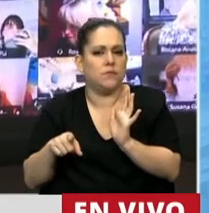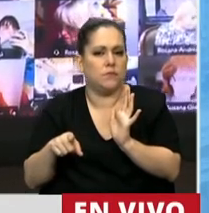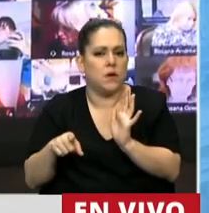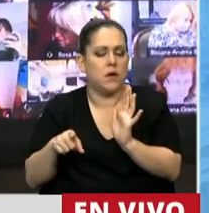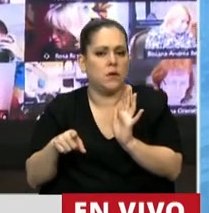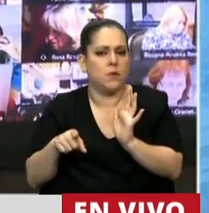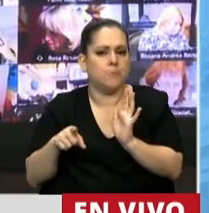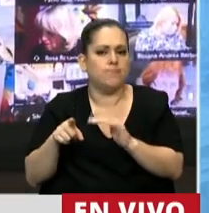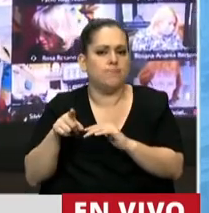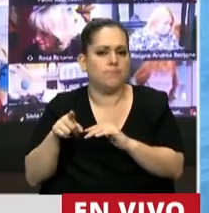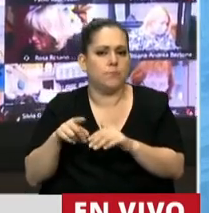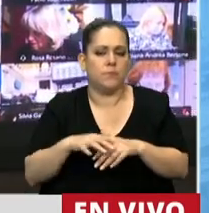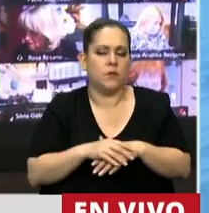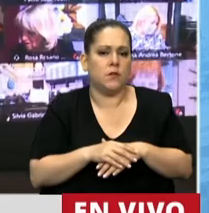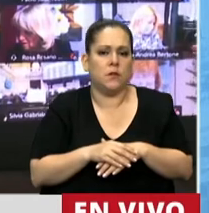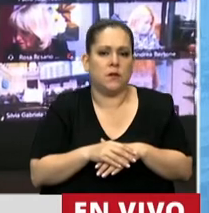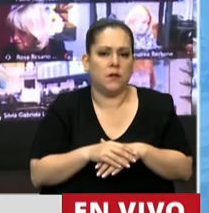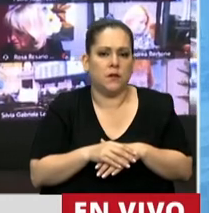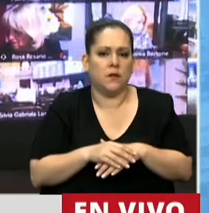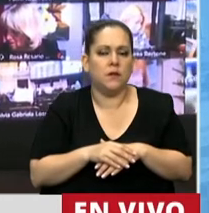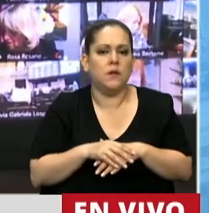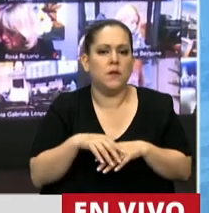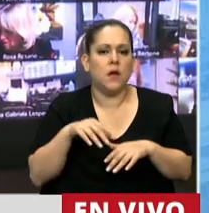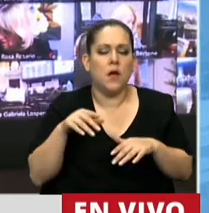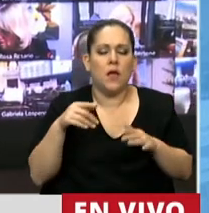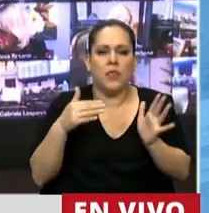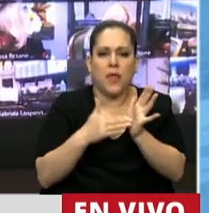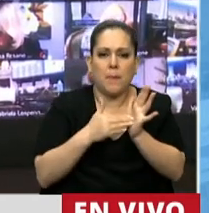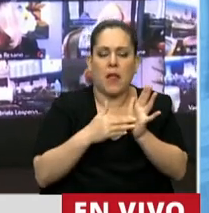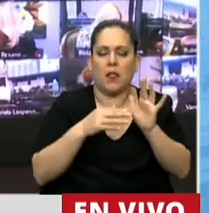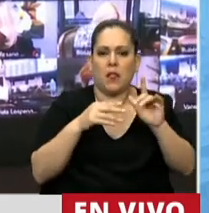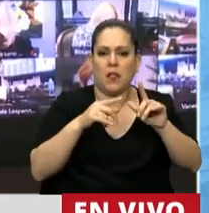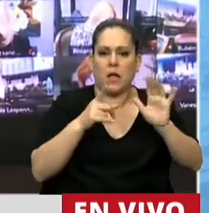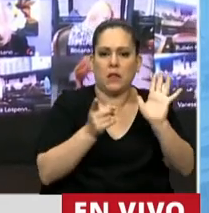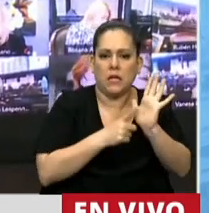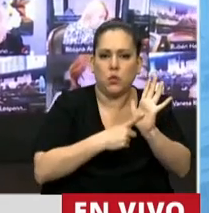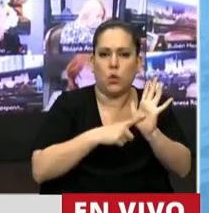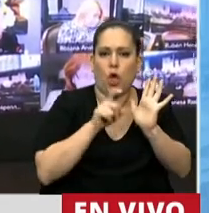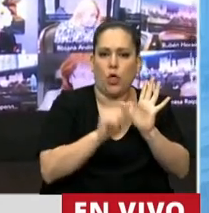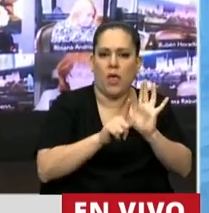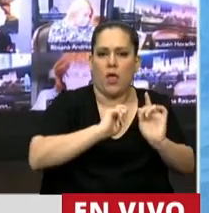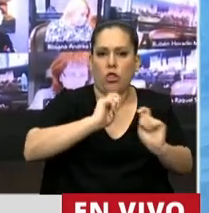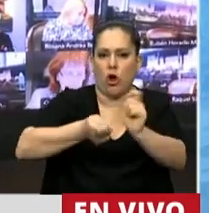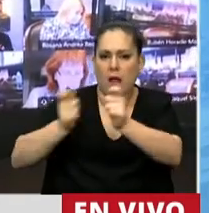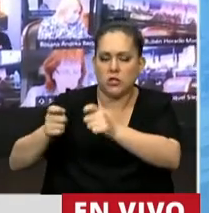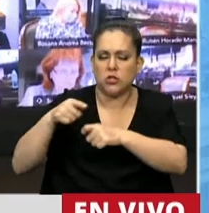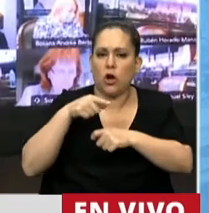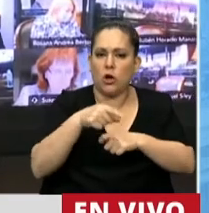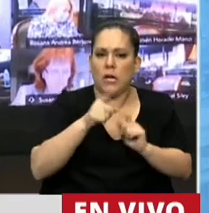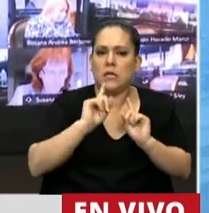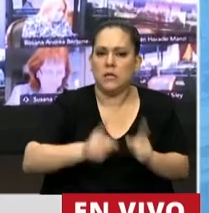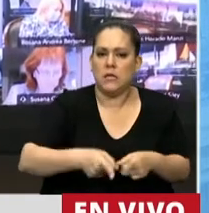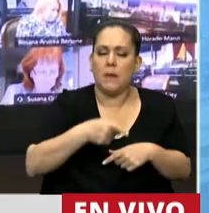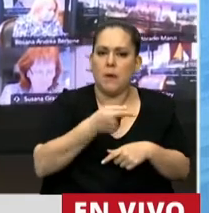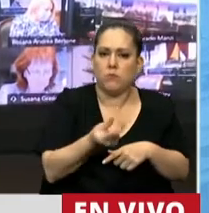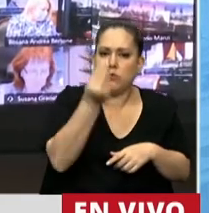paralización del tráfico negocial cuando los títulos antecedentes son donaciones y la imposibilidad muchas veces de